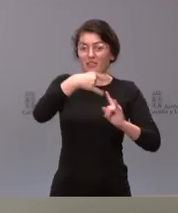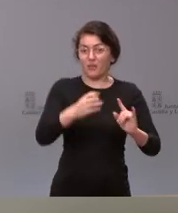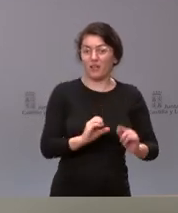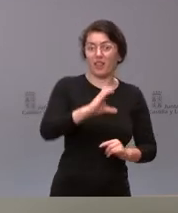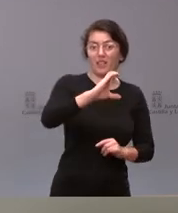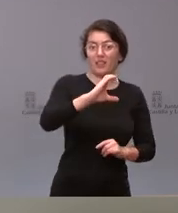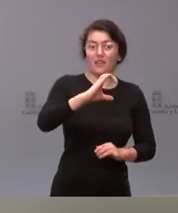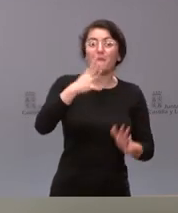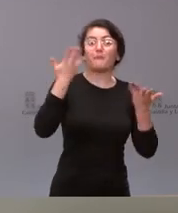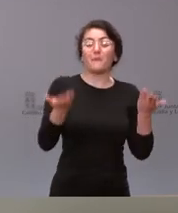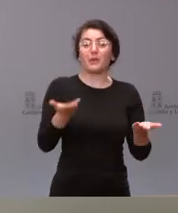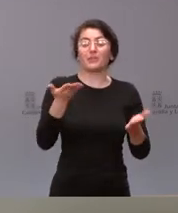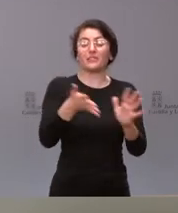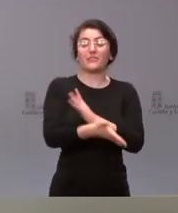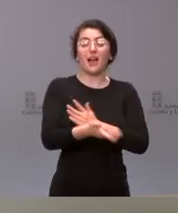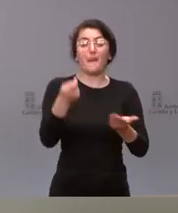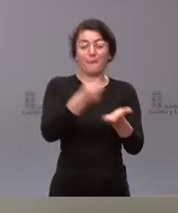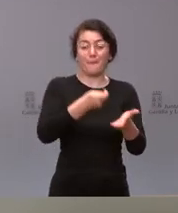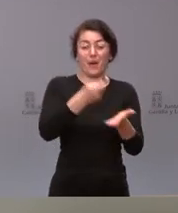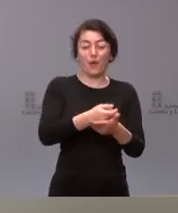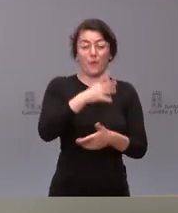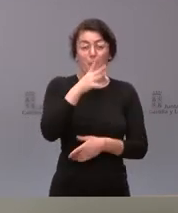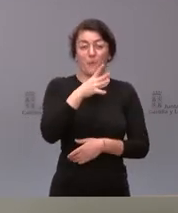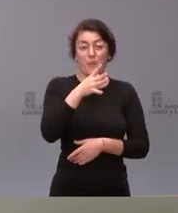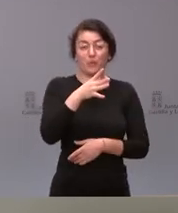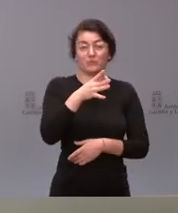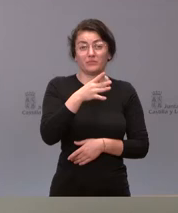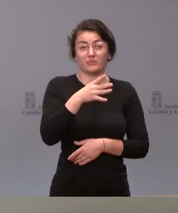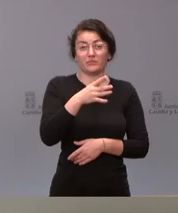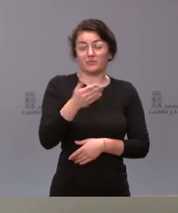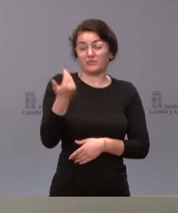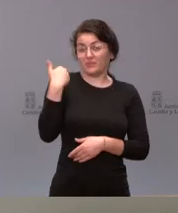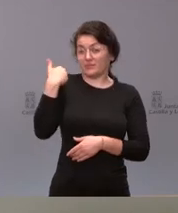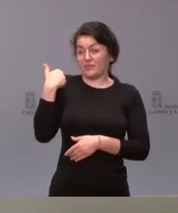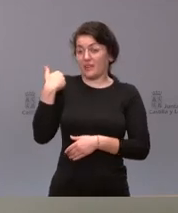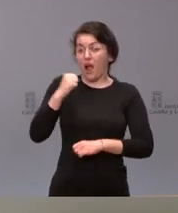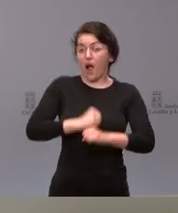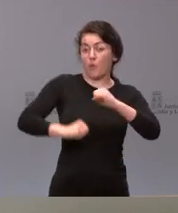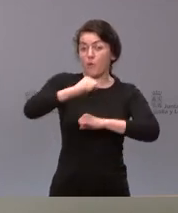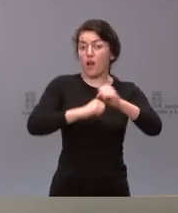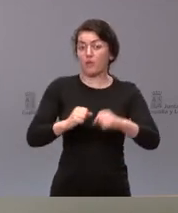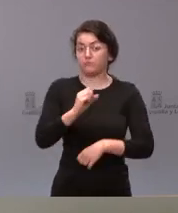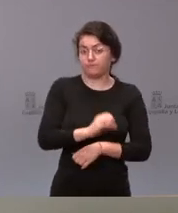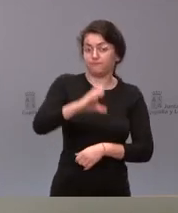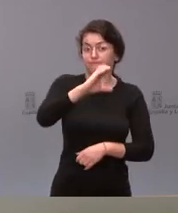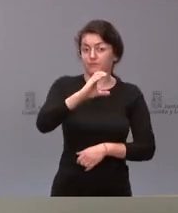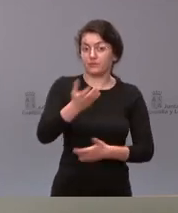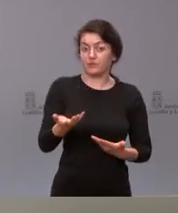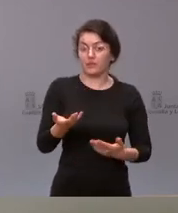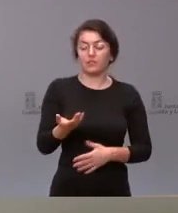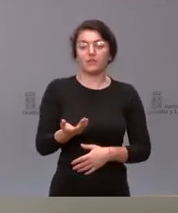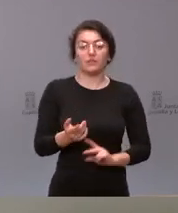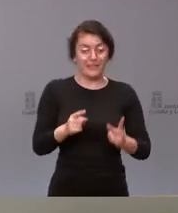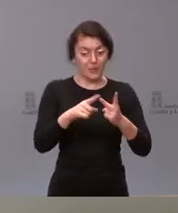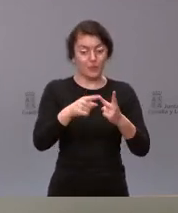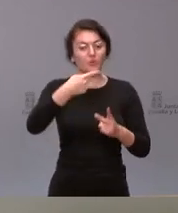retrasos acumulados por parte de otras administraciones que nosotros pagamos al día en segundo lugar nosotros en el año 2020 en